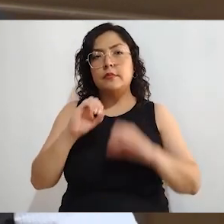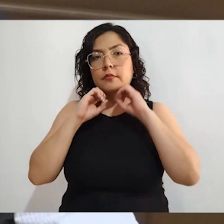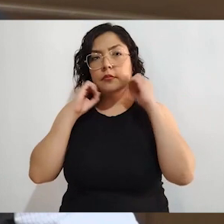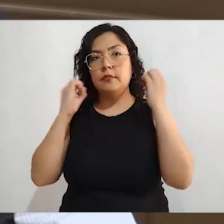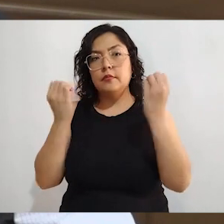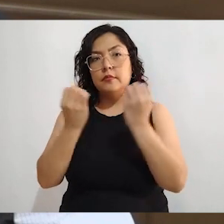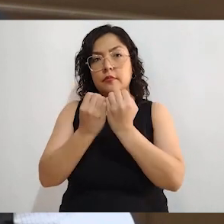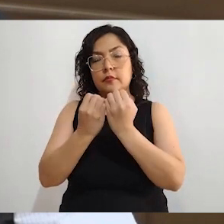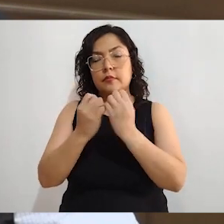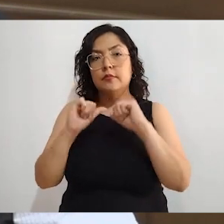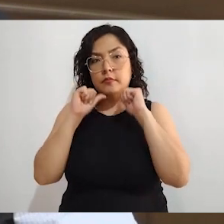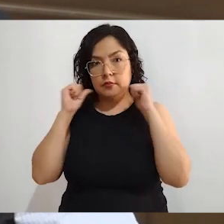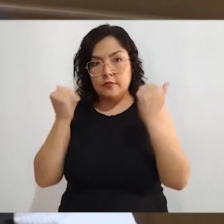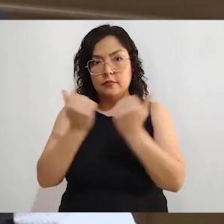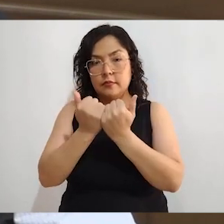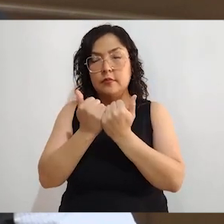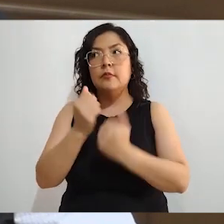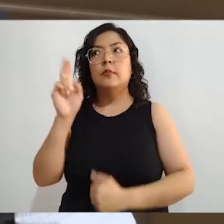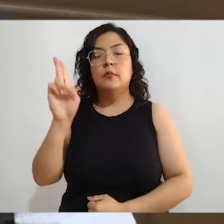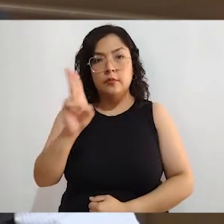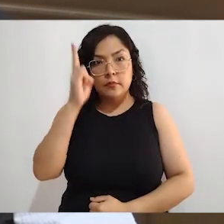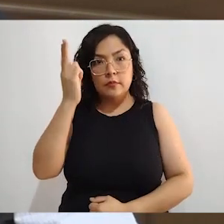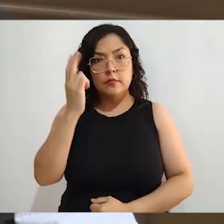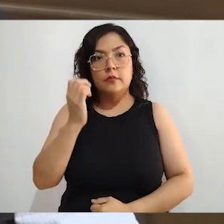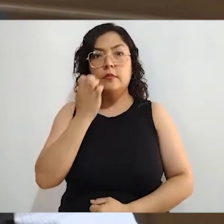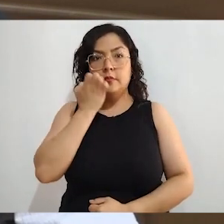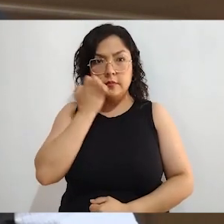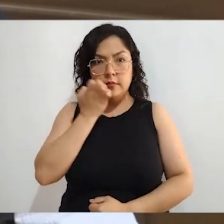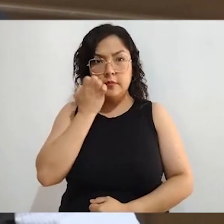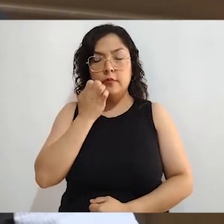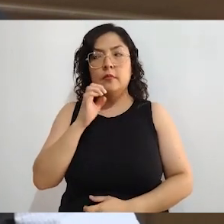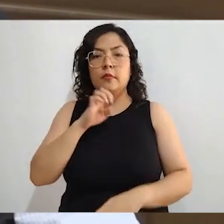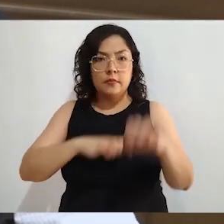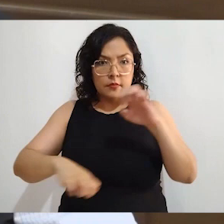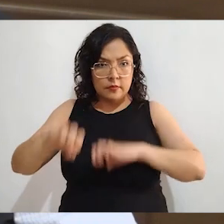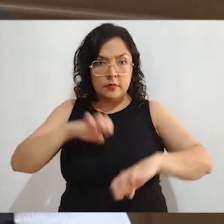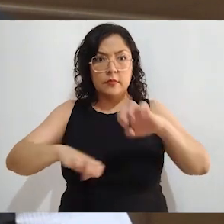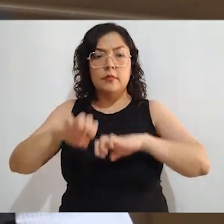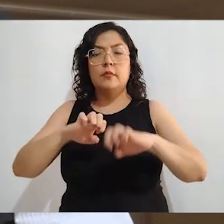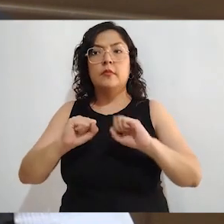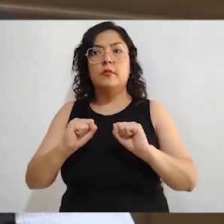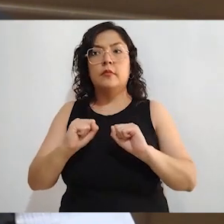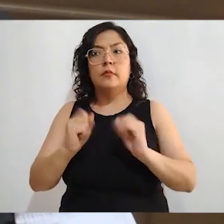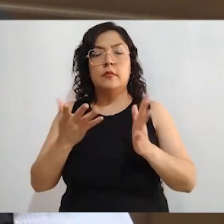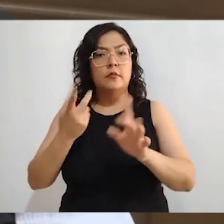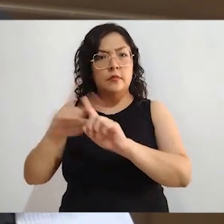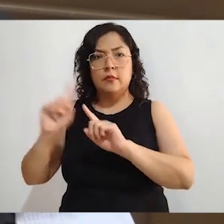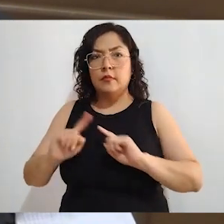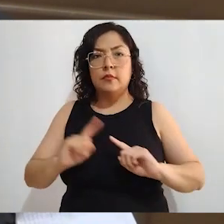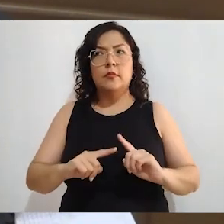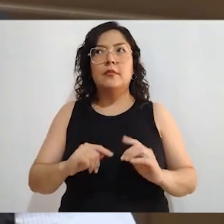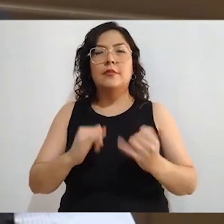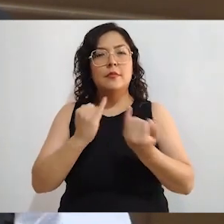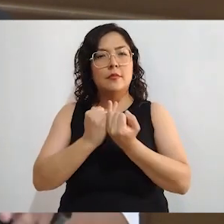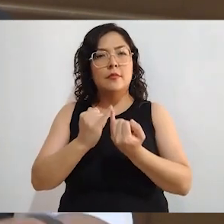de la sociedad civil, universidades privadas, empresas privadas, organismos filantrópicos, incluso hasta los Boy